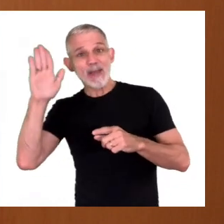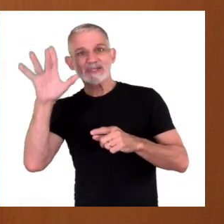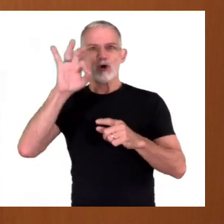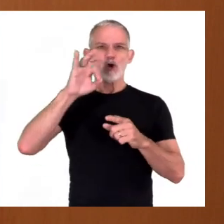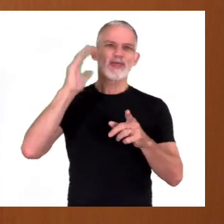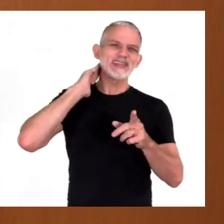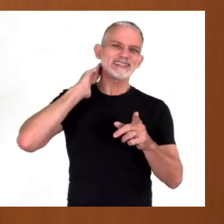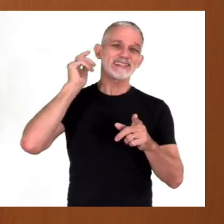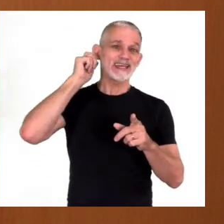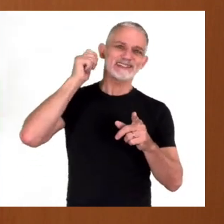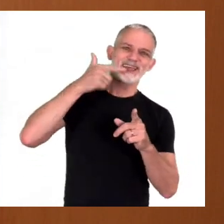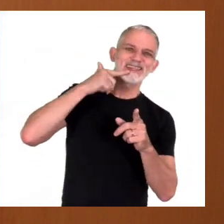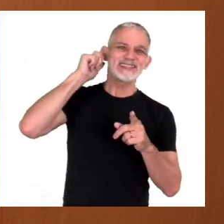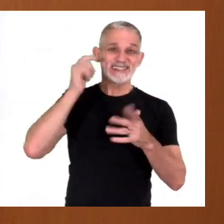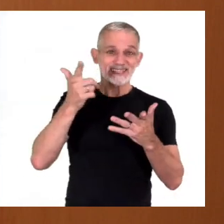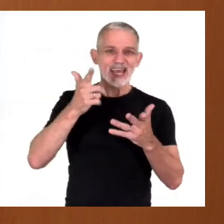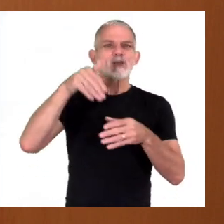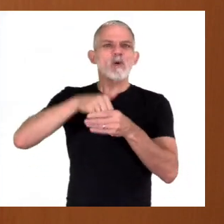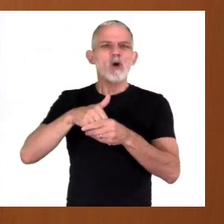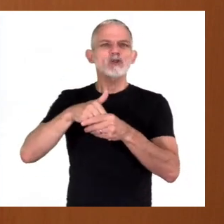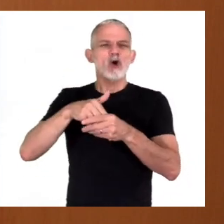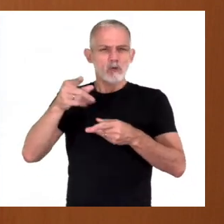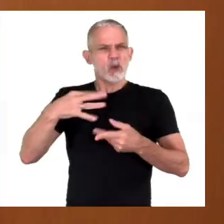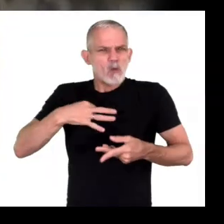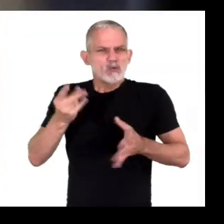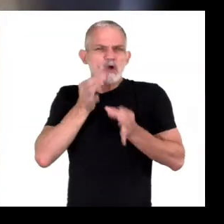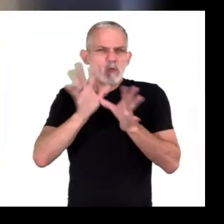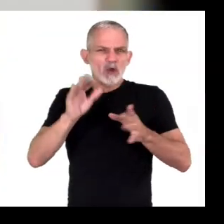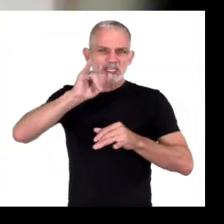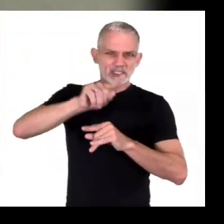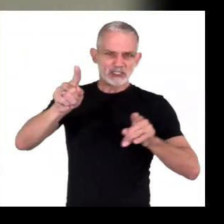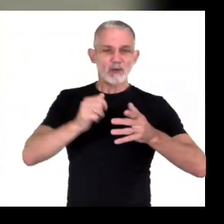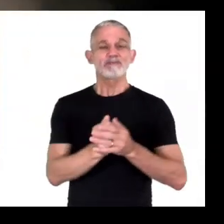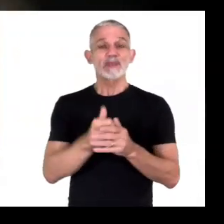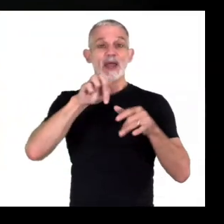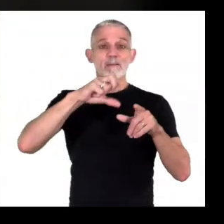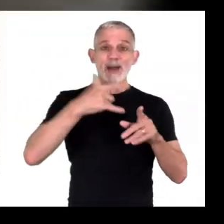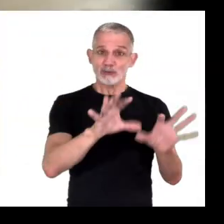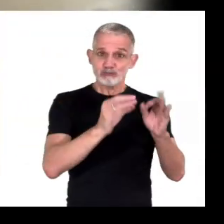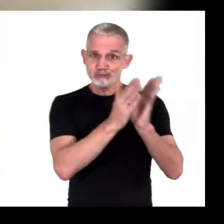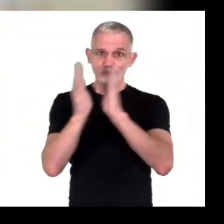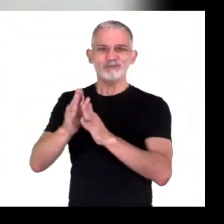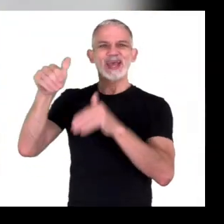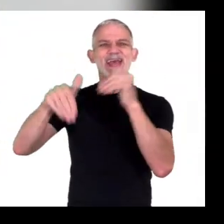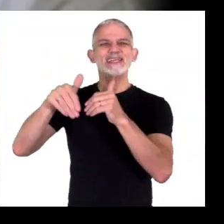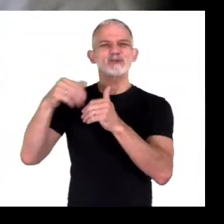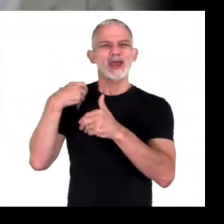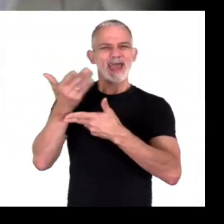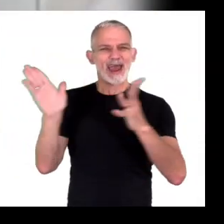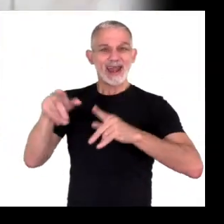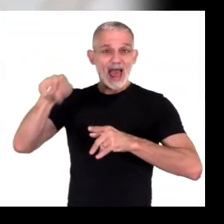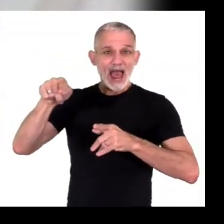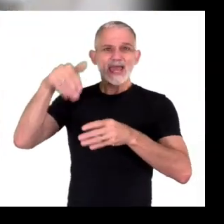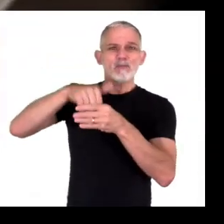y para quienes tenemos 16 y 17 años, el voto es voluntario. Luego de las PASO nos encontramos en las urnas para las elecciones generales.